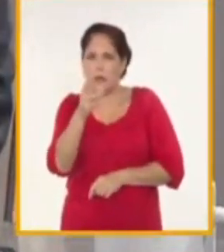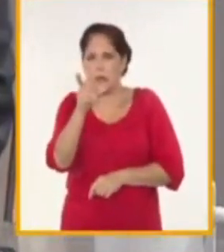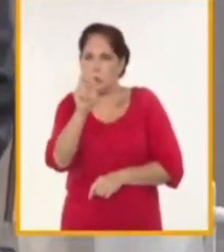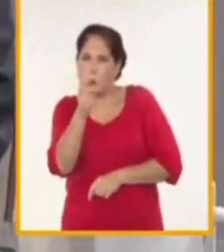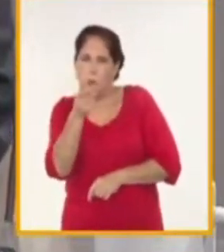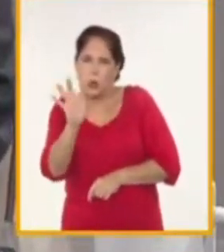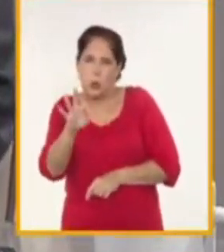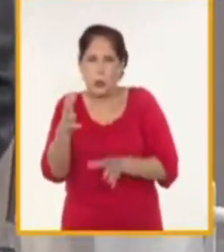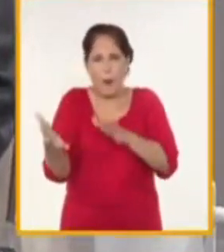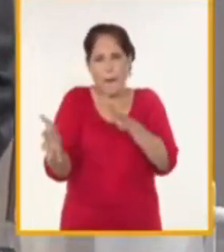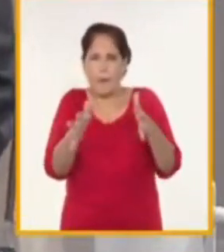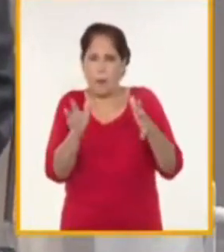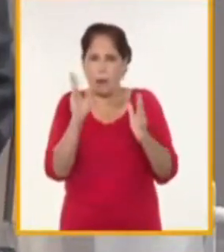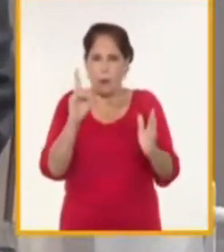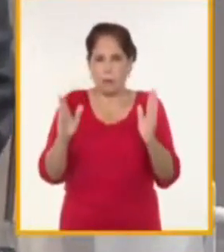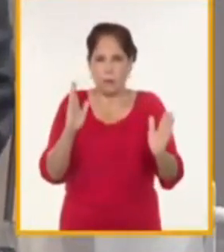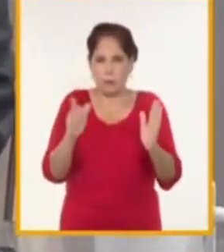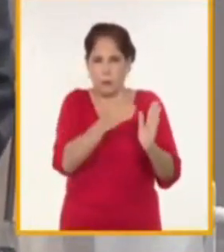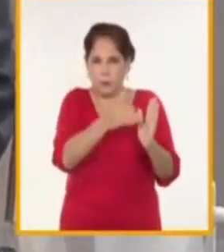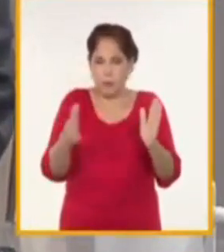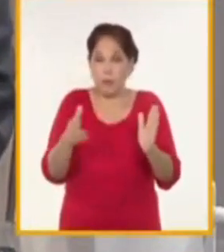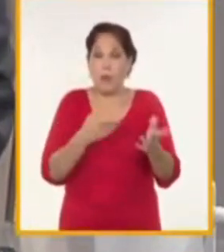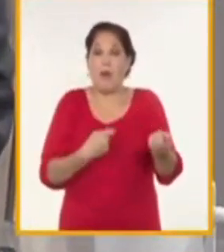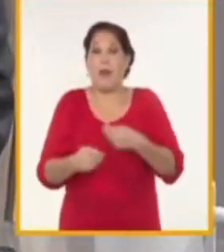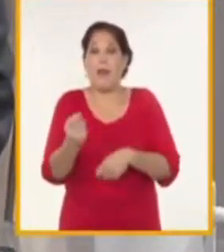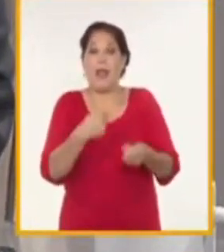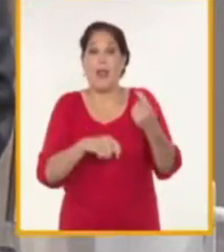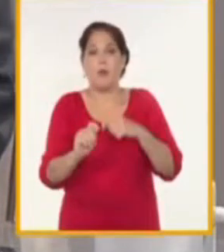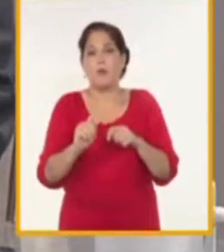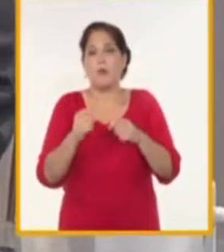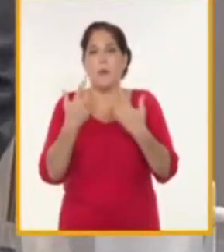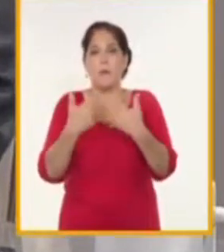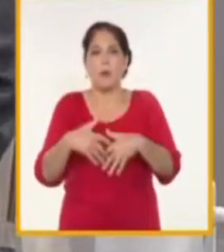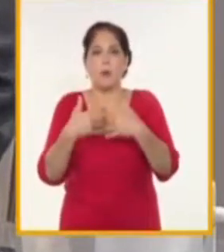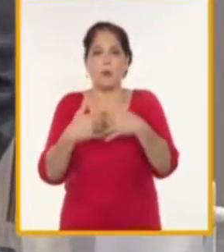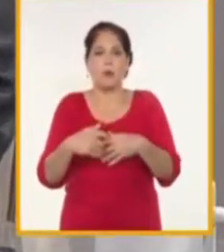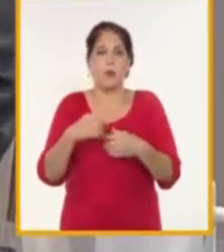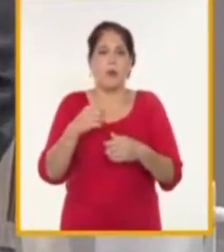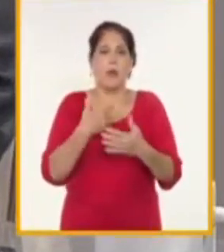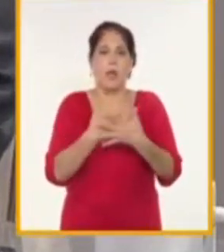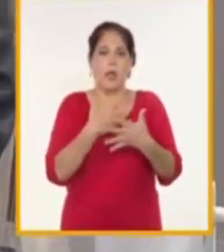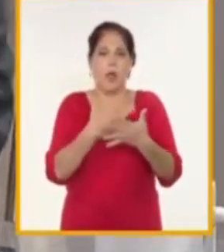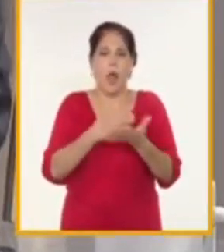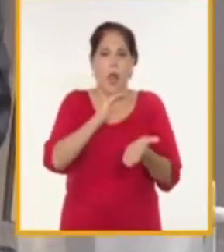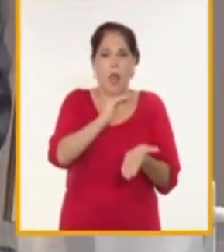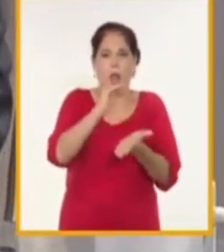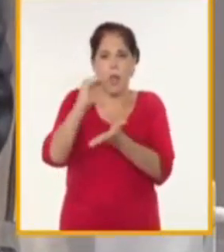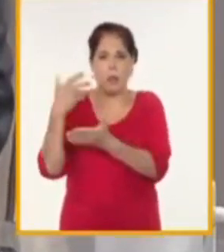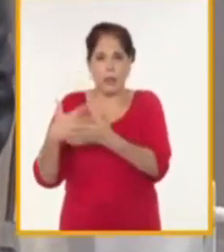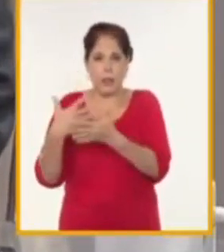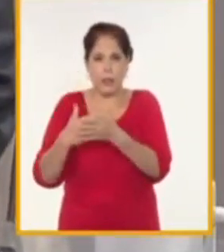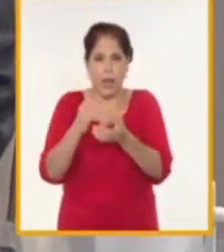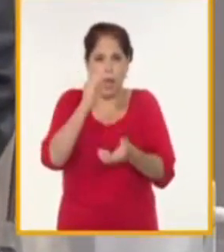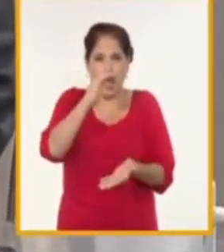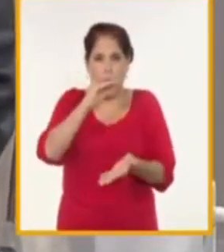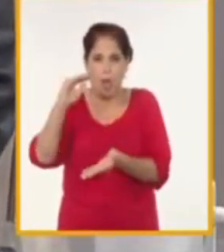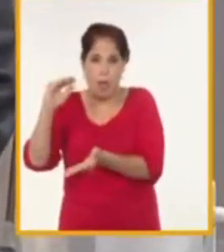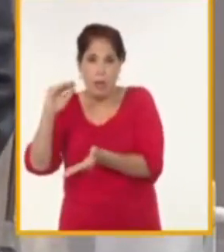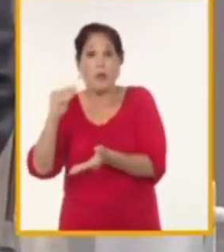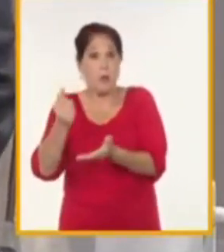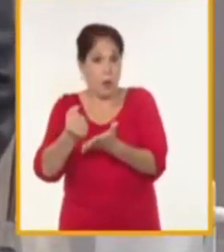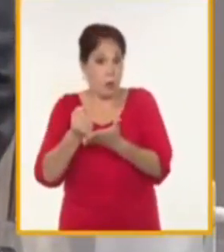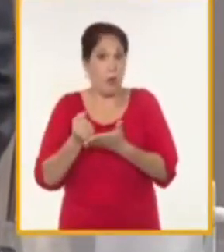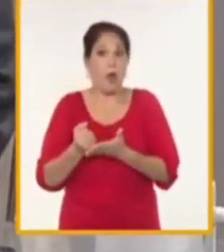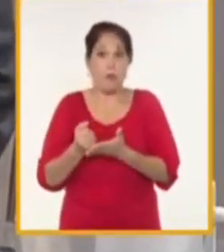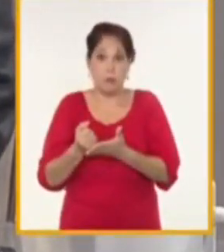hacíamos referencia acá a el negocio para la producción de envases de vidrio algo que va a tributar además a